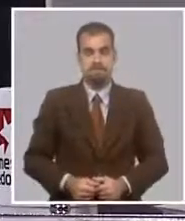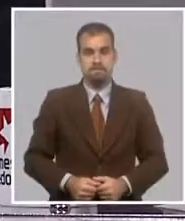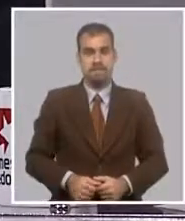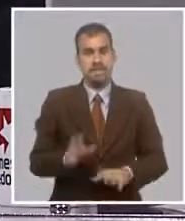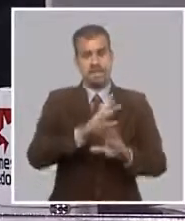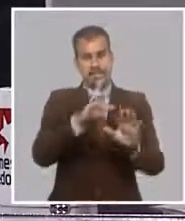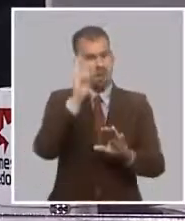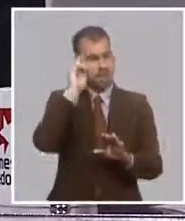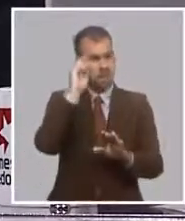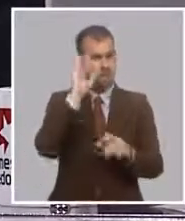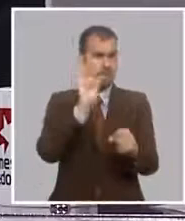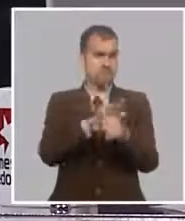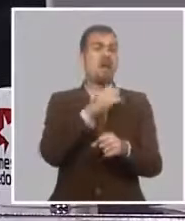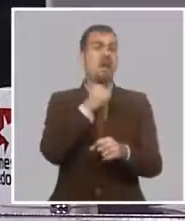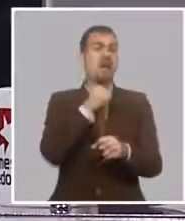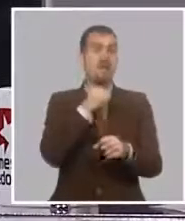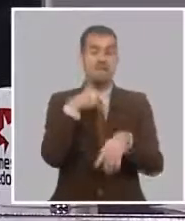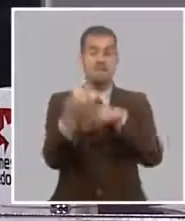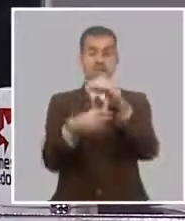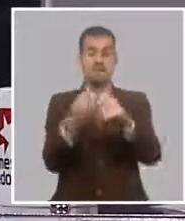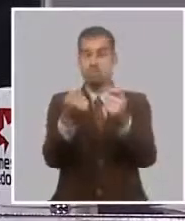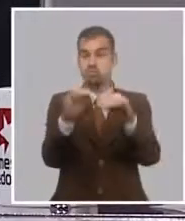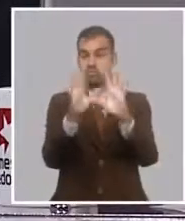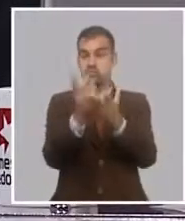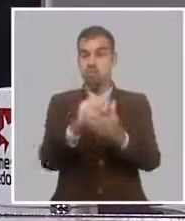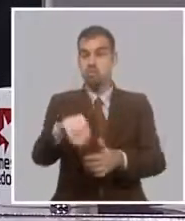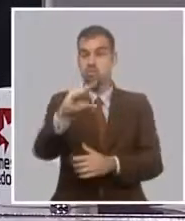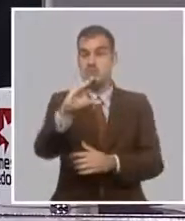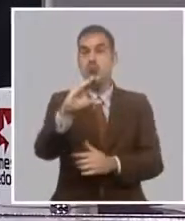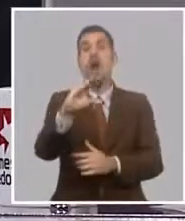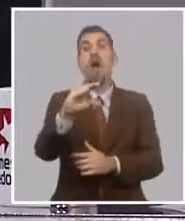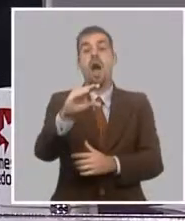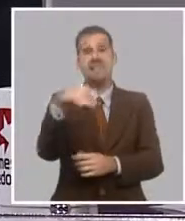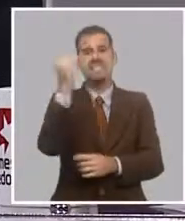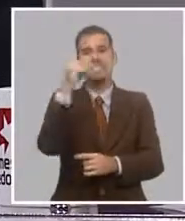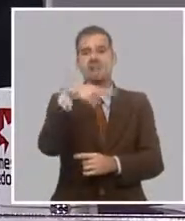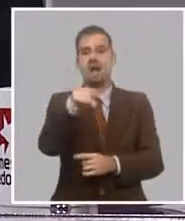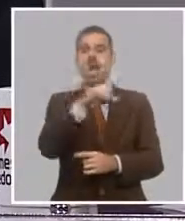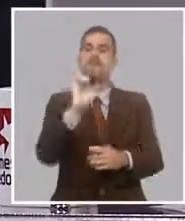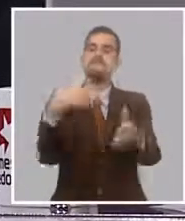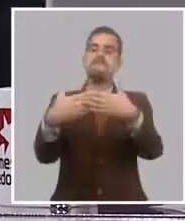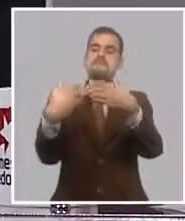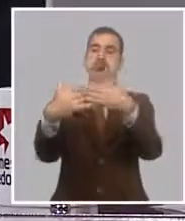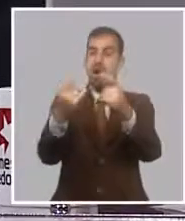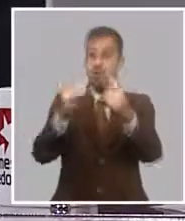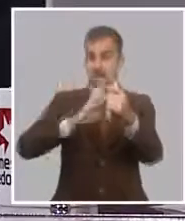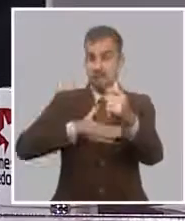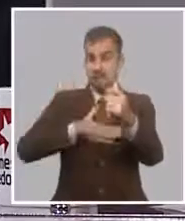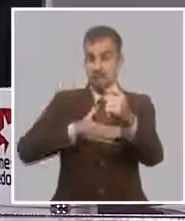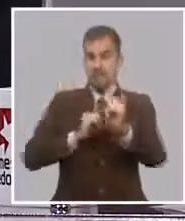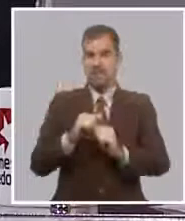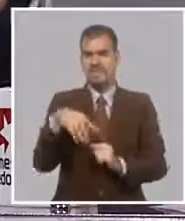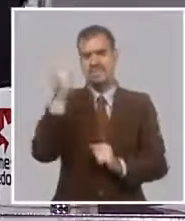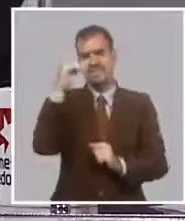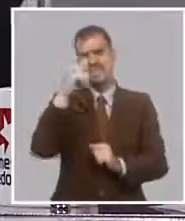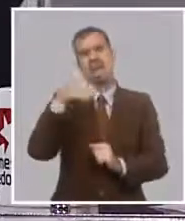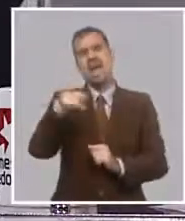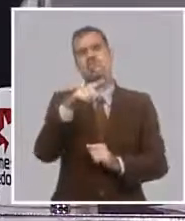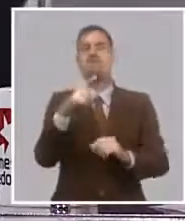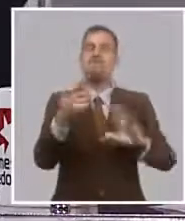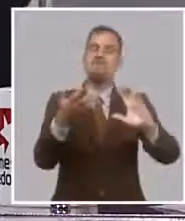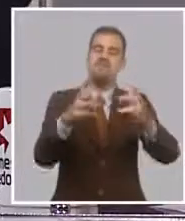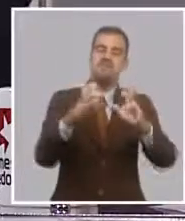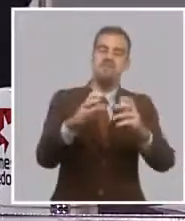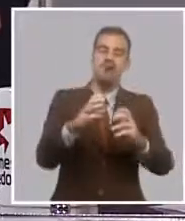vigor del ordenamiento se creó el mecanismo del crédito puente a las entidades de la economía que esto era, como lo dice la palabra, un